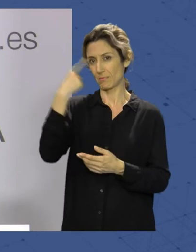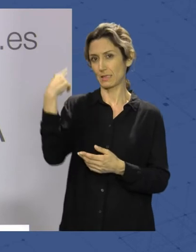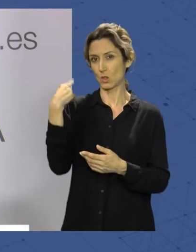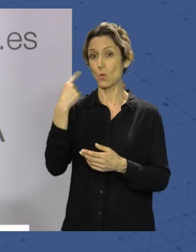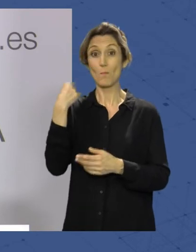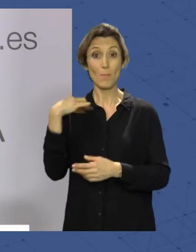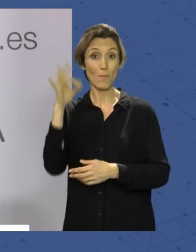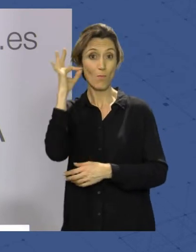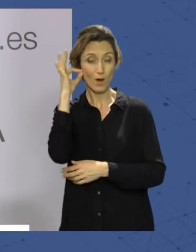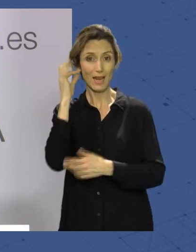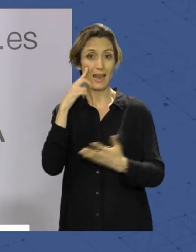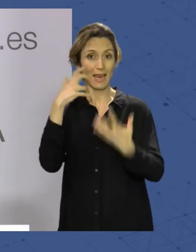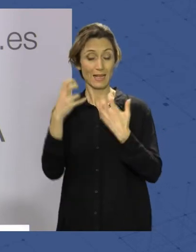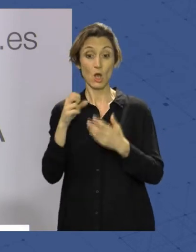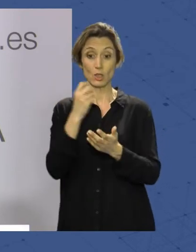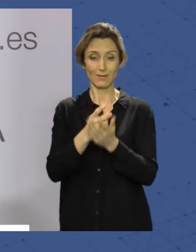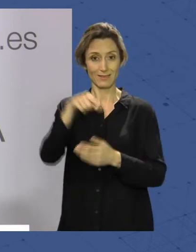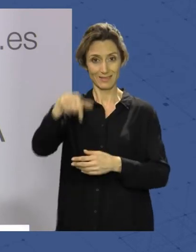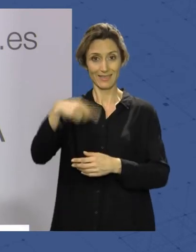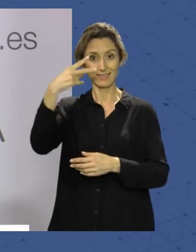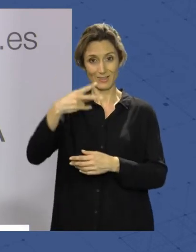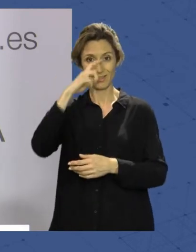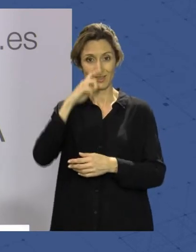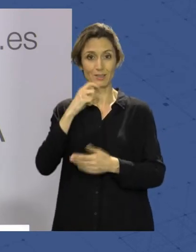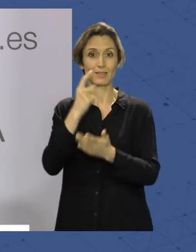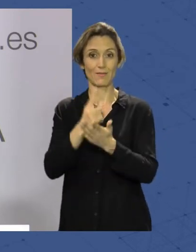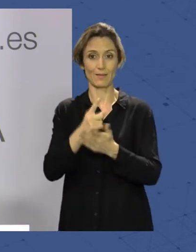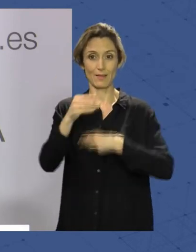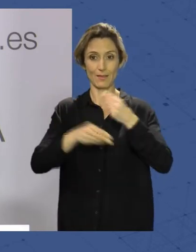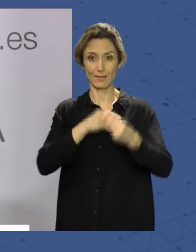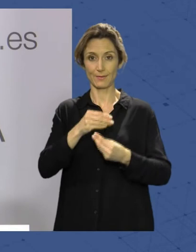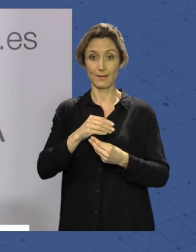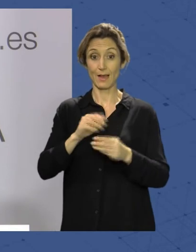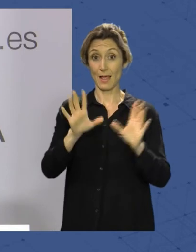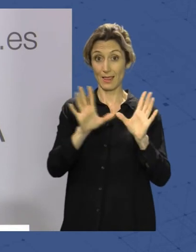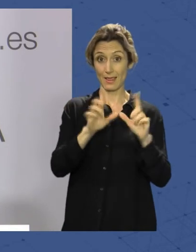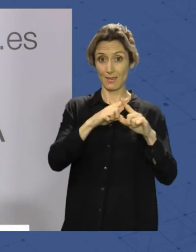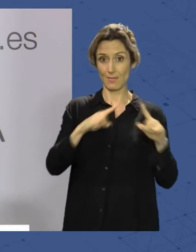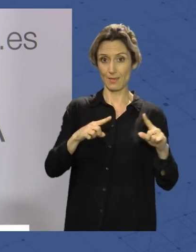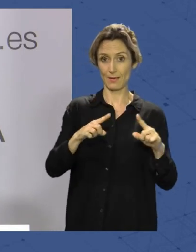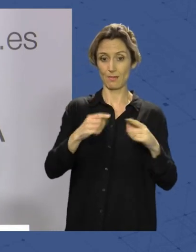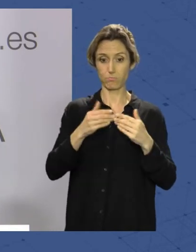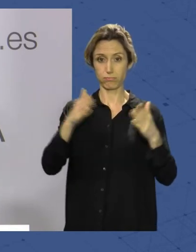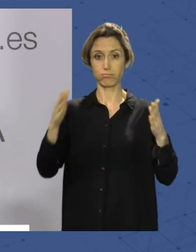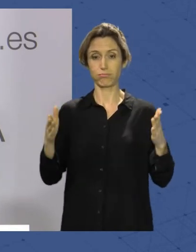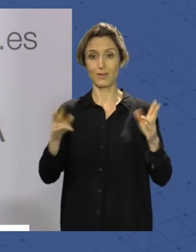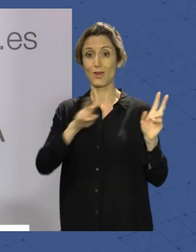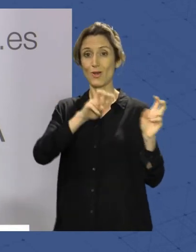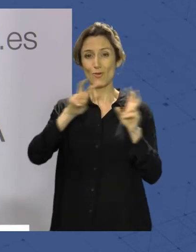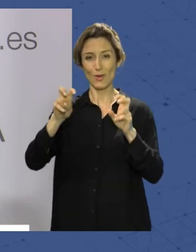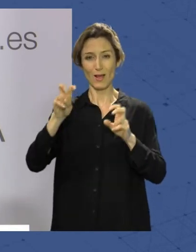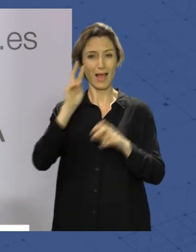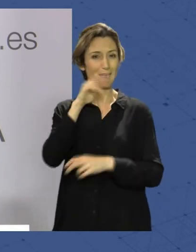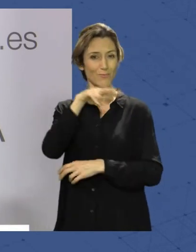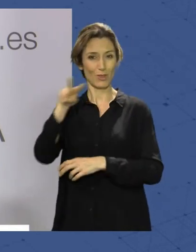Mujer y Arte volvemos a celebrarla en esta segunda edición. A las 10 y media inauguraremos una nueva exposición